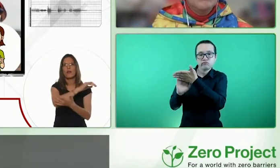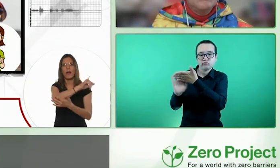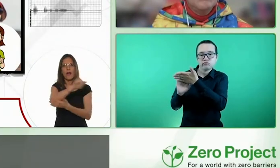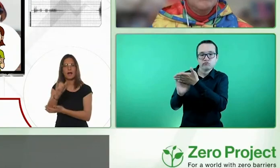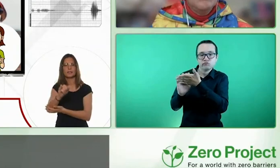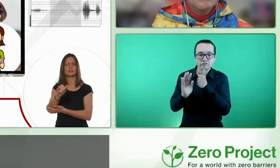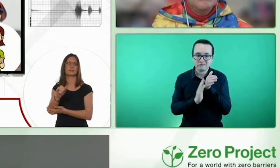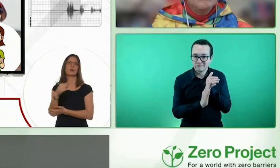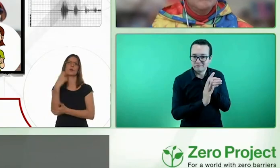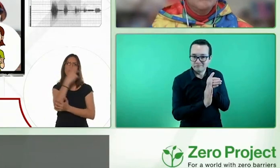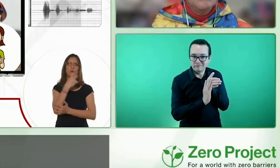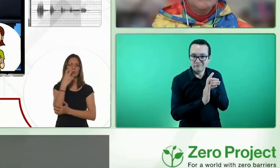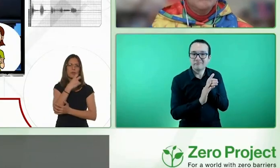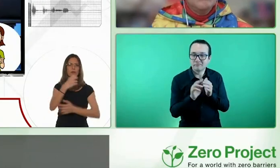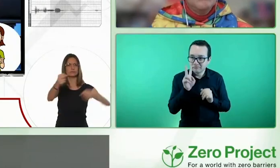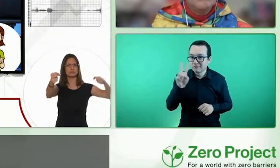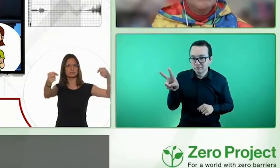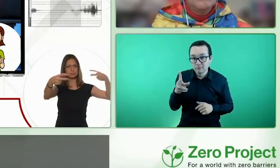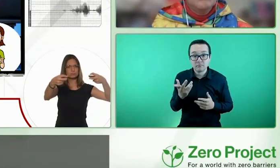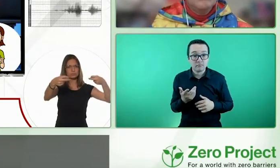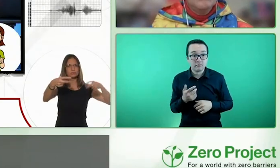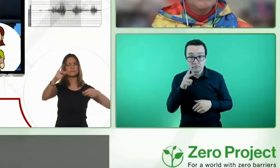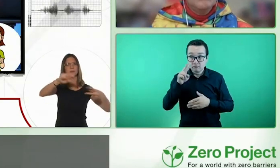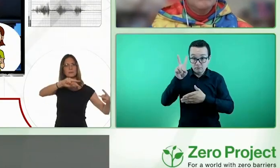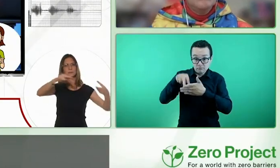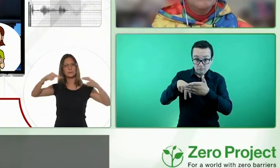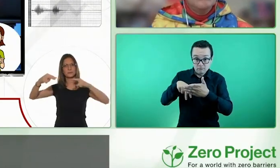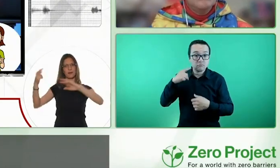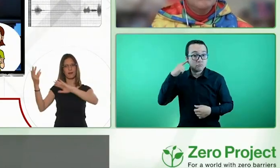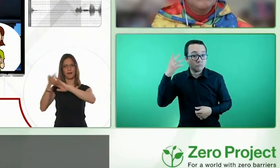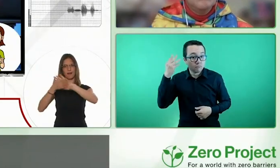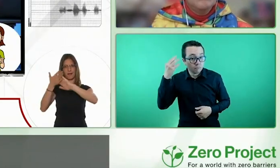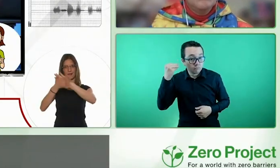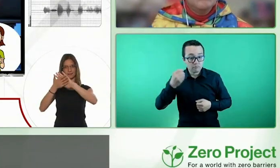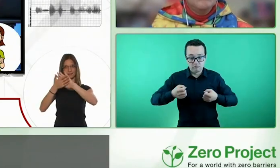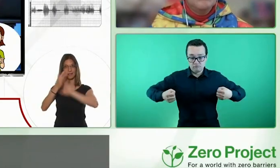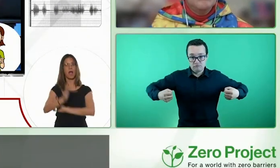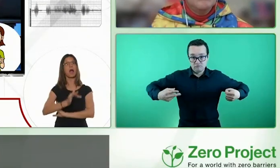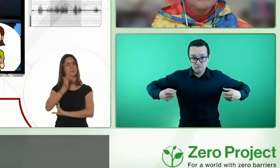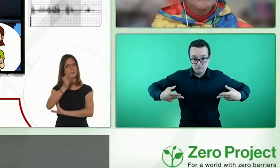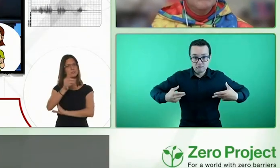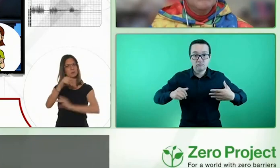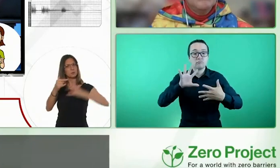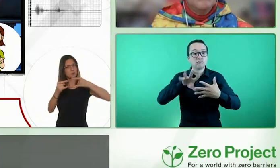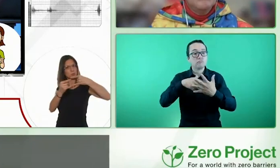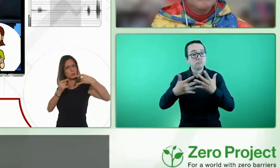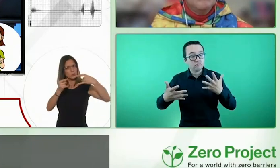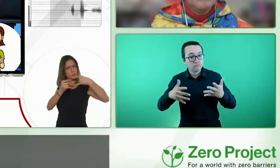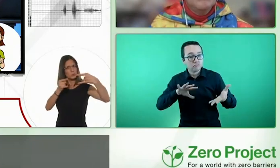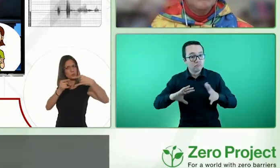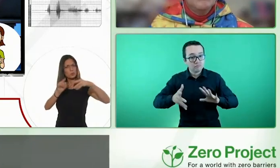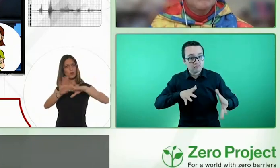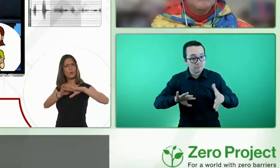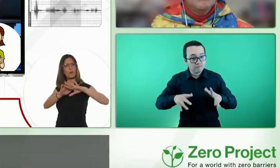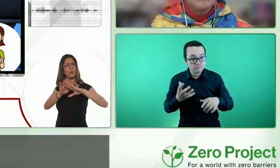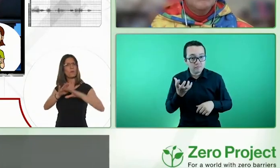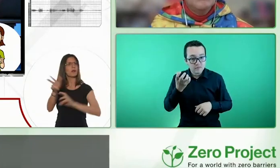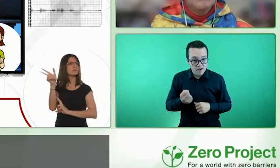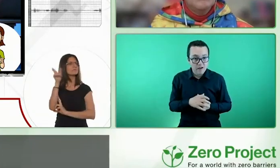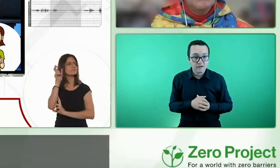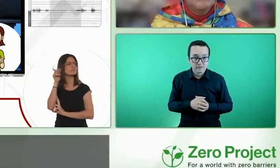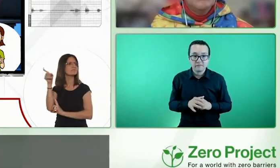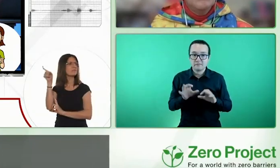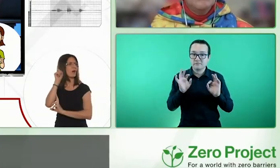cuentan con locución, texto rotulado y transcripción al lenguaje de signos. Además, tienen lazo de inducción magnético